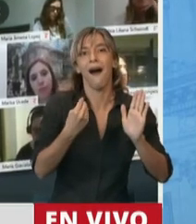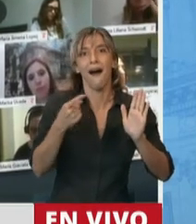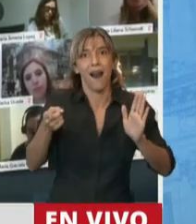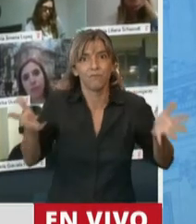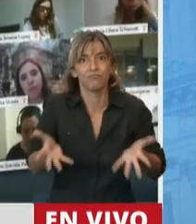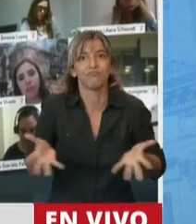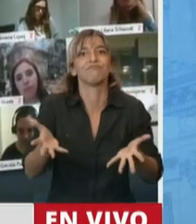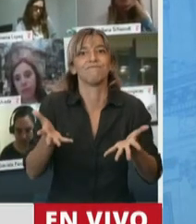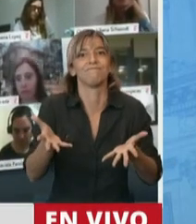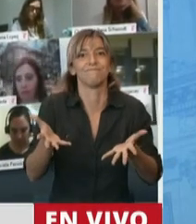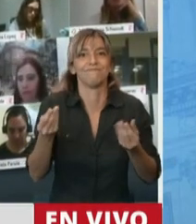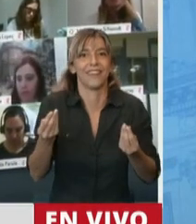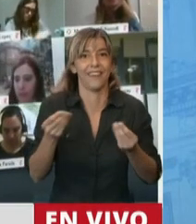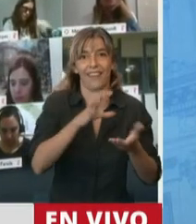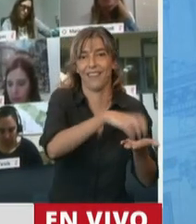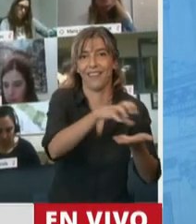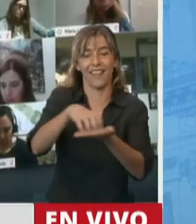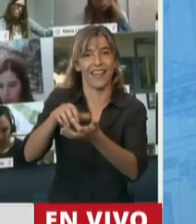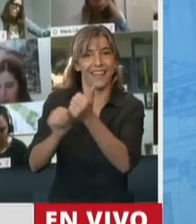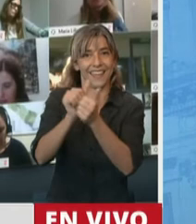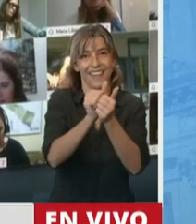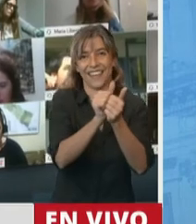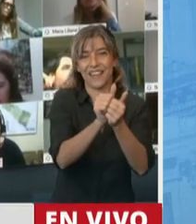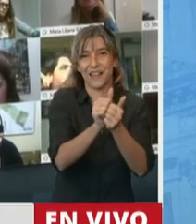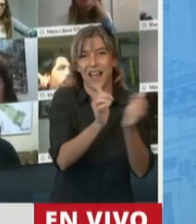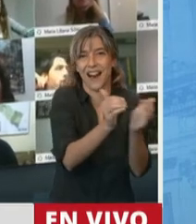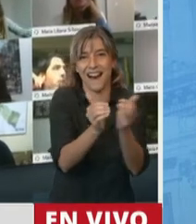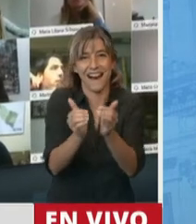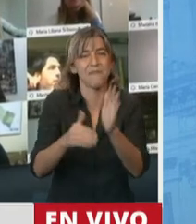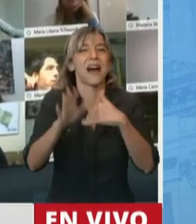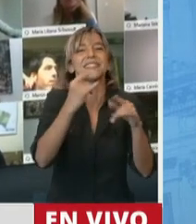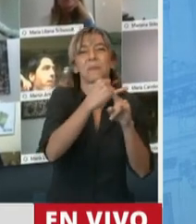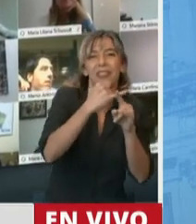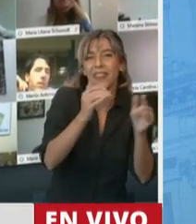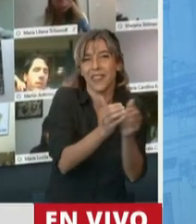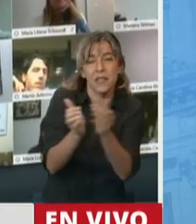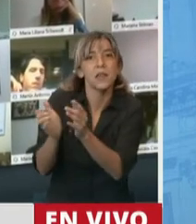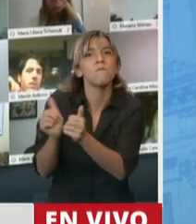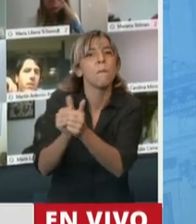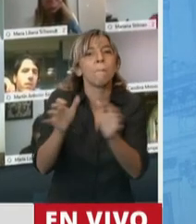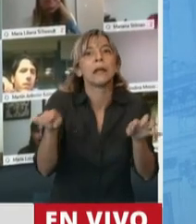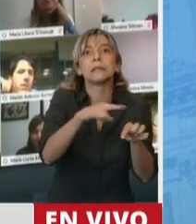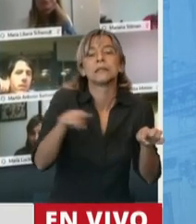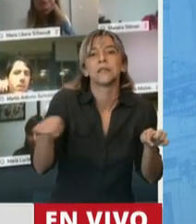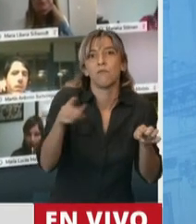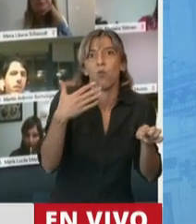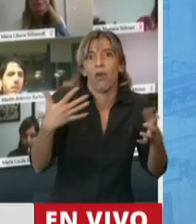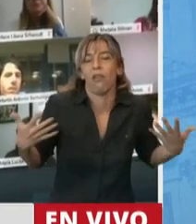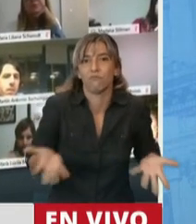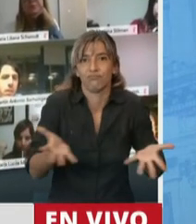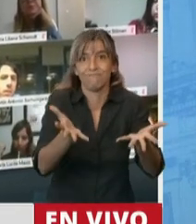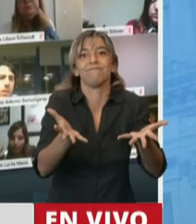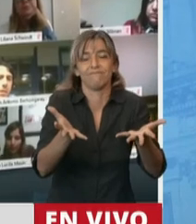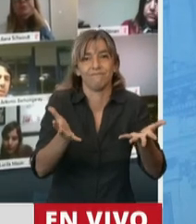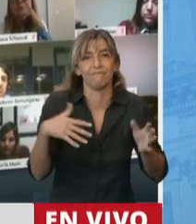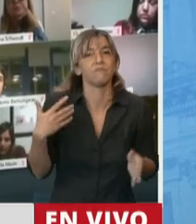sobre todo las pequeñas y medianas industrias. Así va a servir para los grupos concentrados de lo que nos hablan las